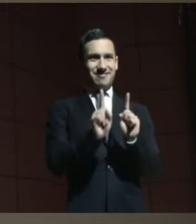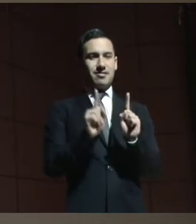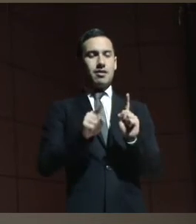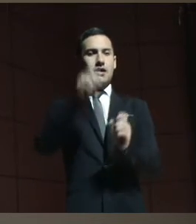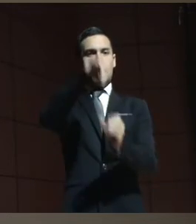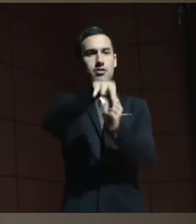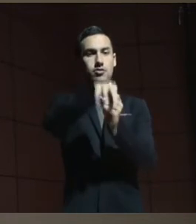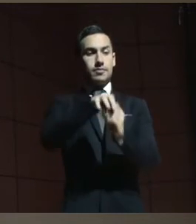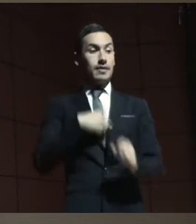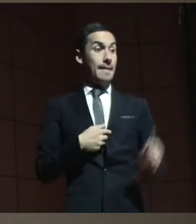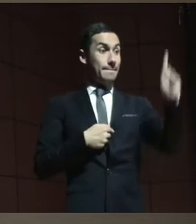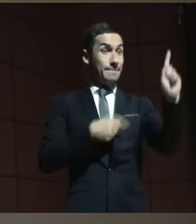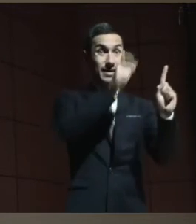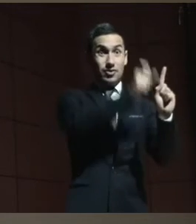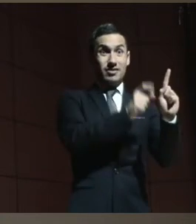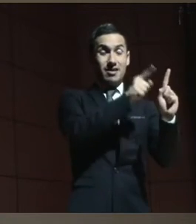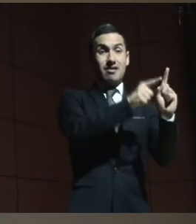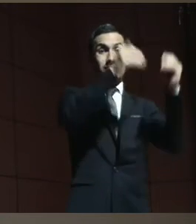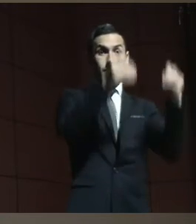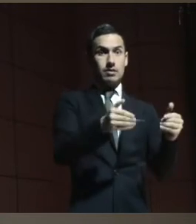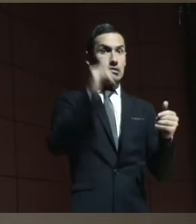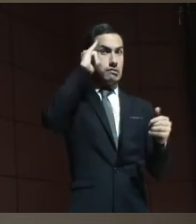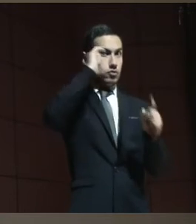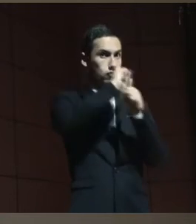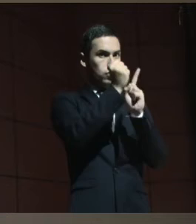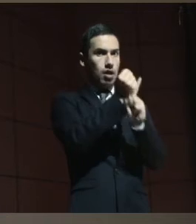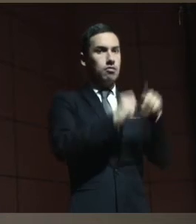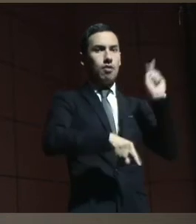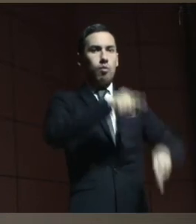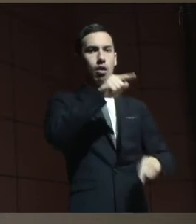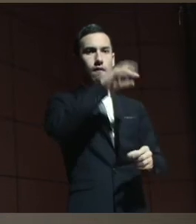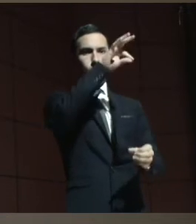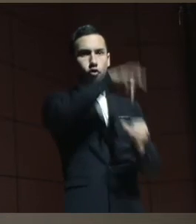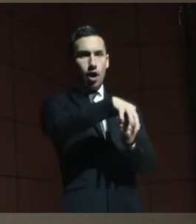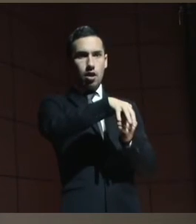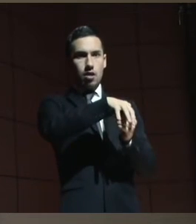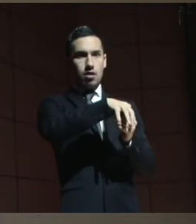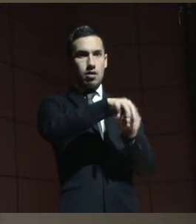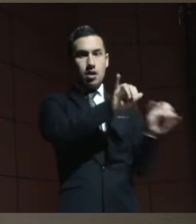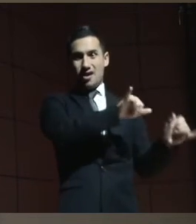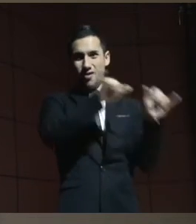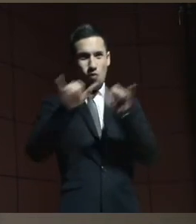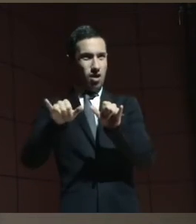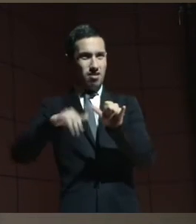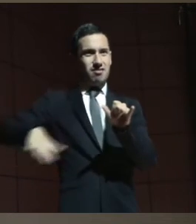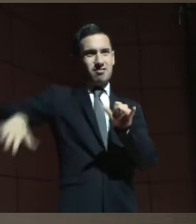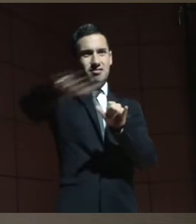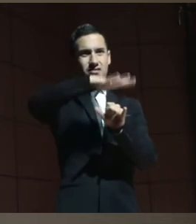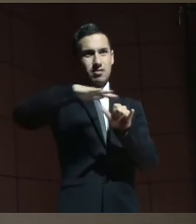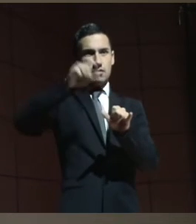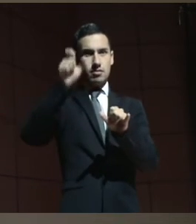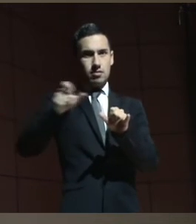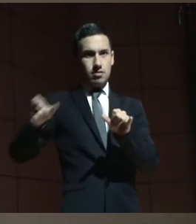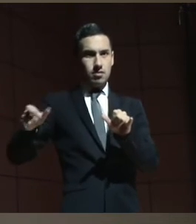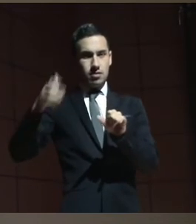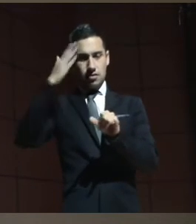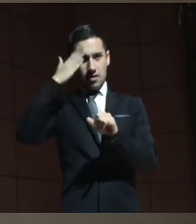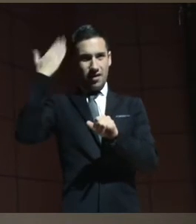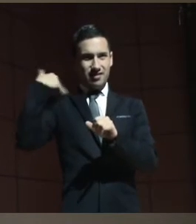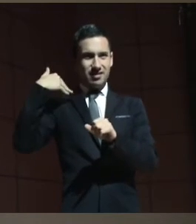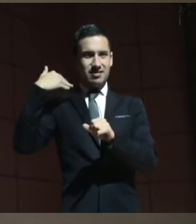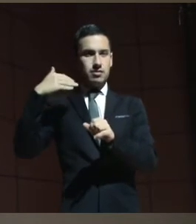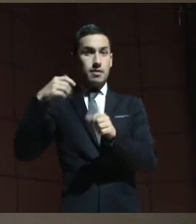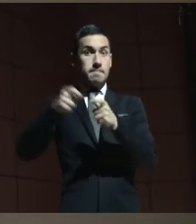personas con discapacidad psicosocial no pueden votar por las mismas razones que acá ya fue dado, en aquel